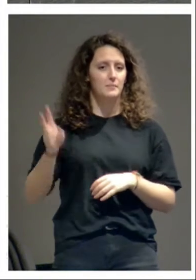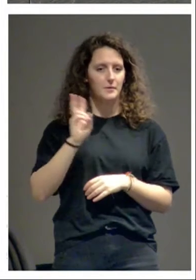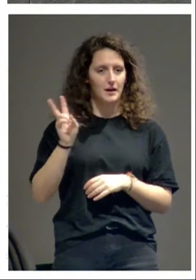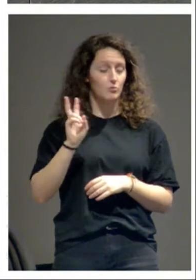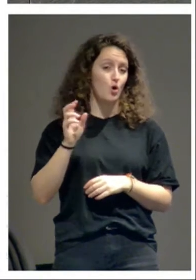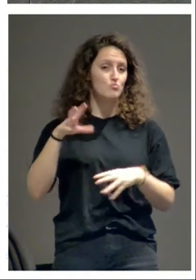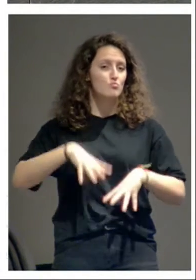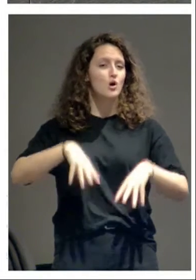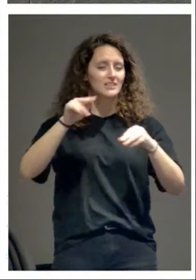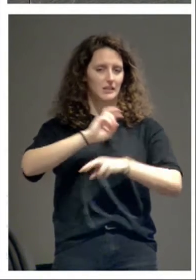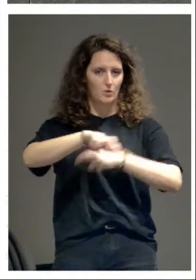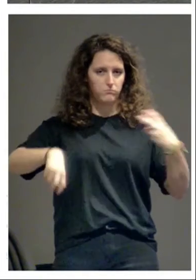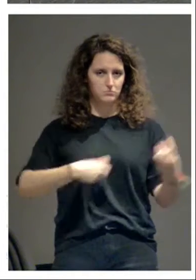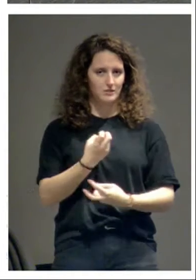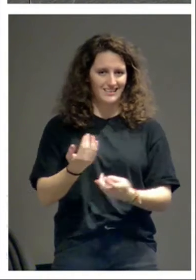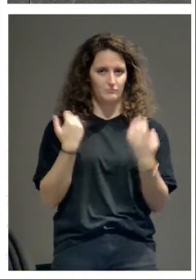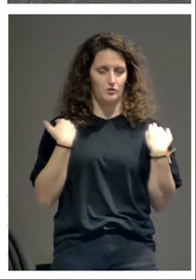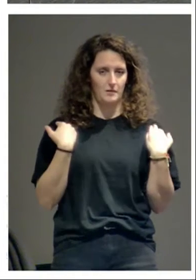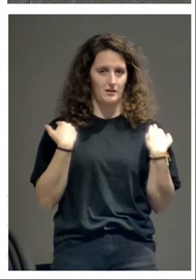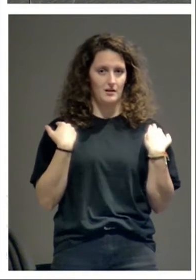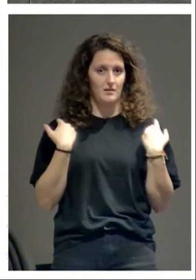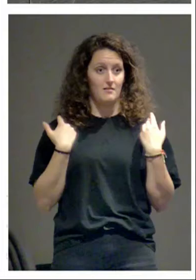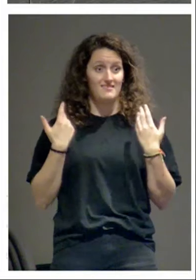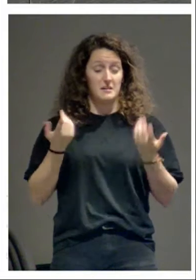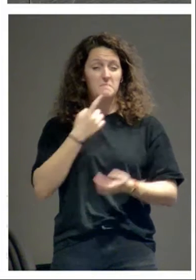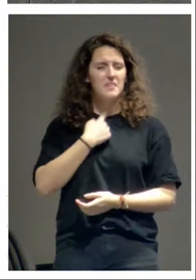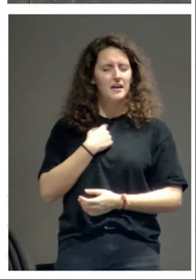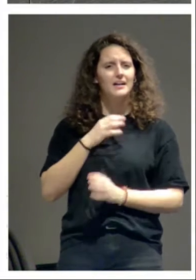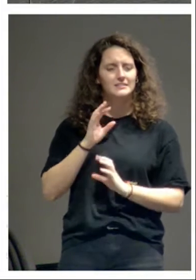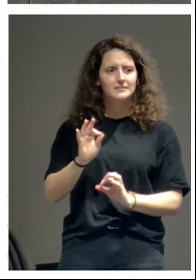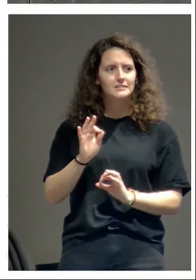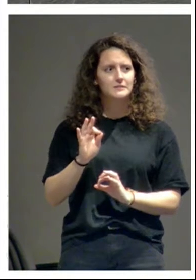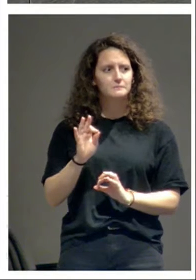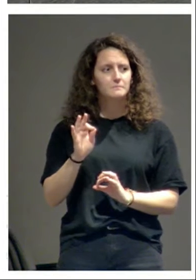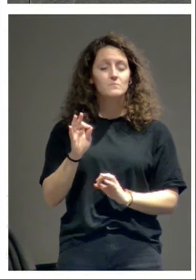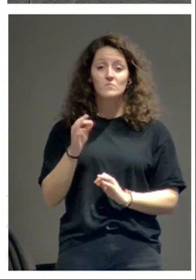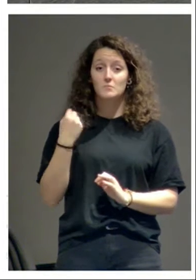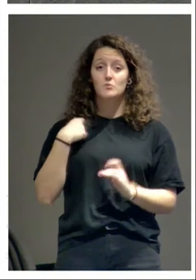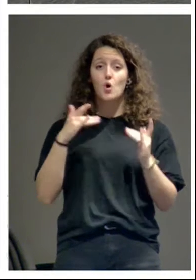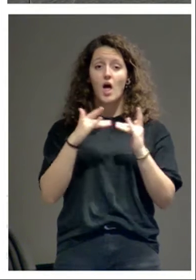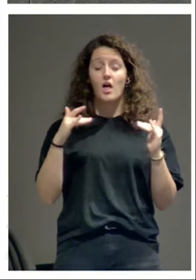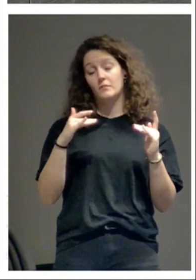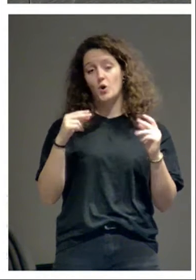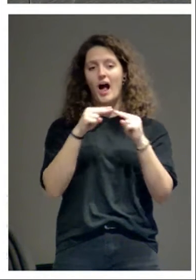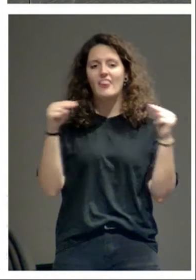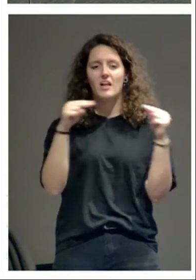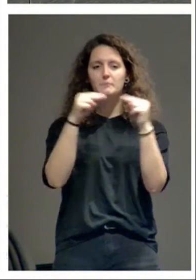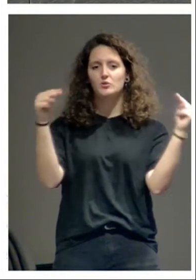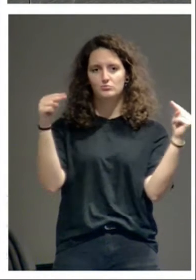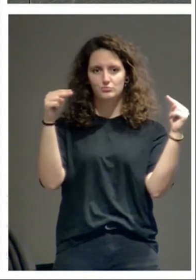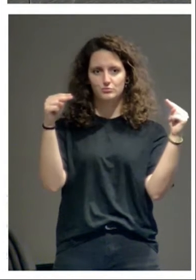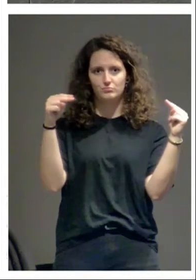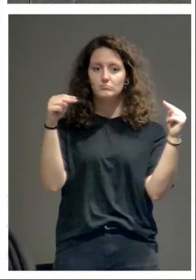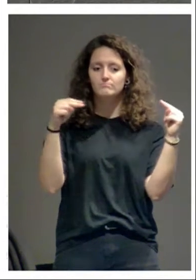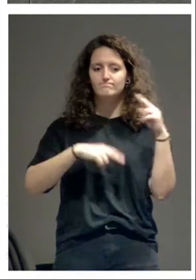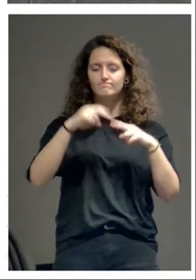de la Oliva. Y me decía que habían montado los andamios y que, claro, era la